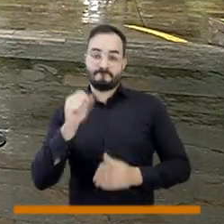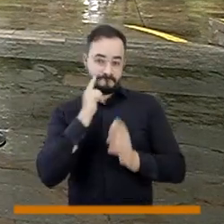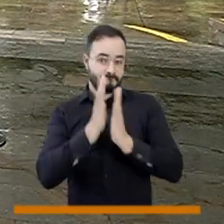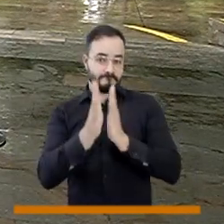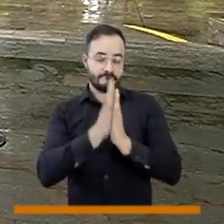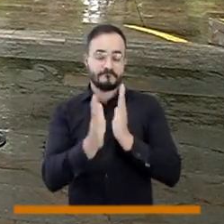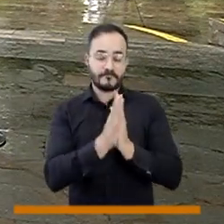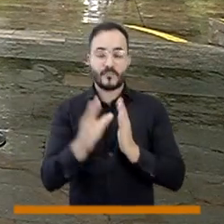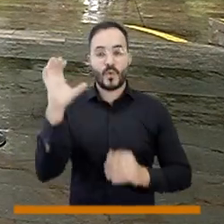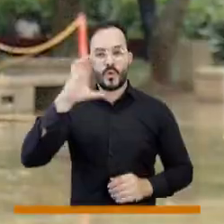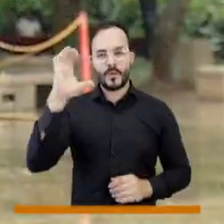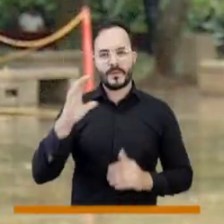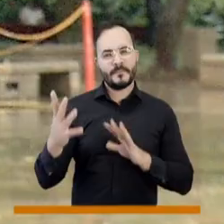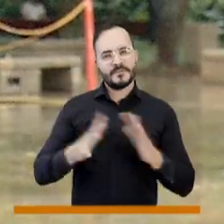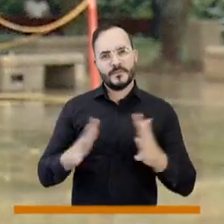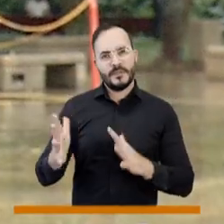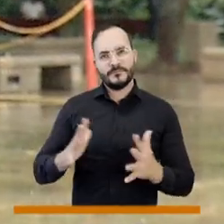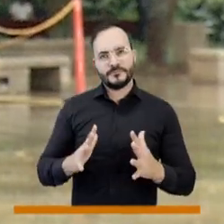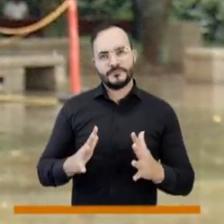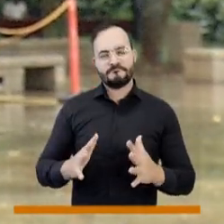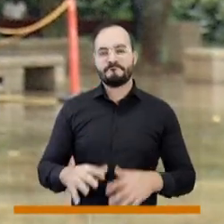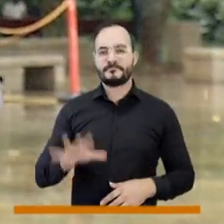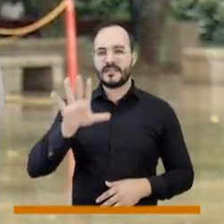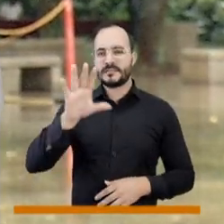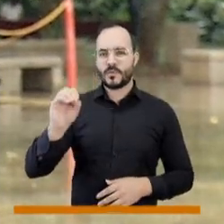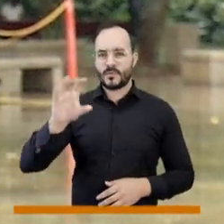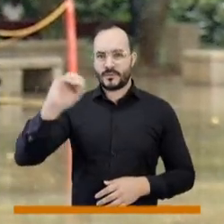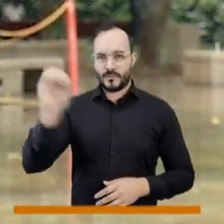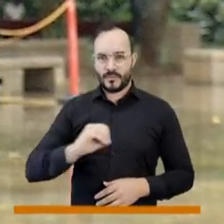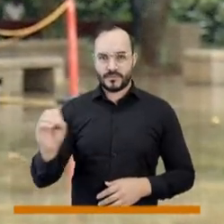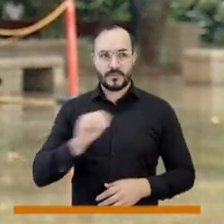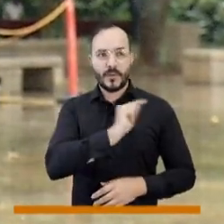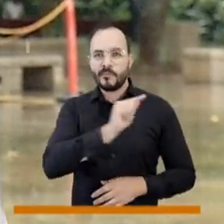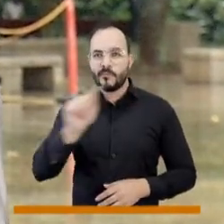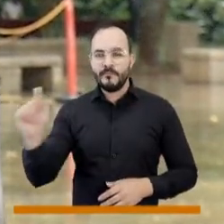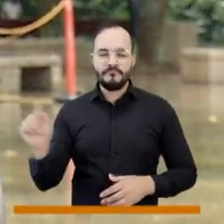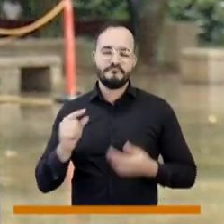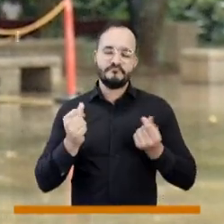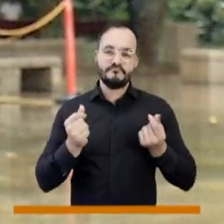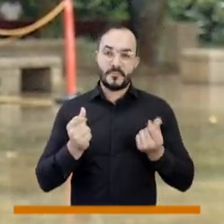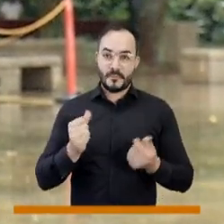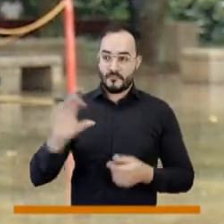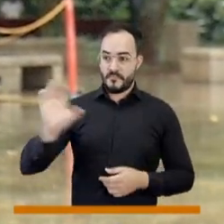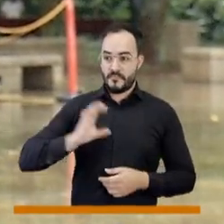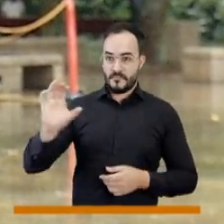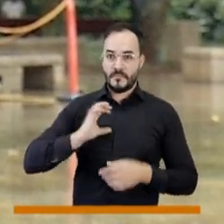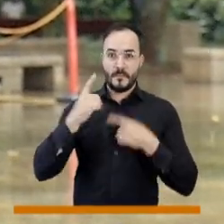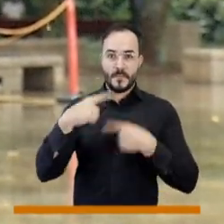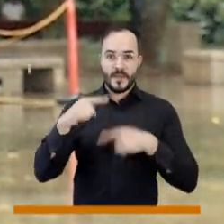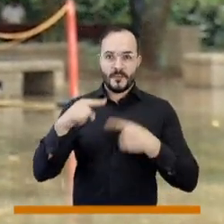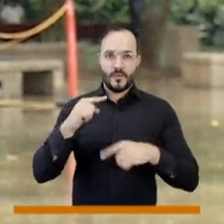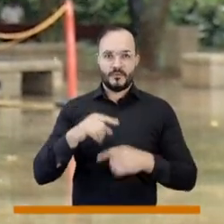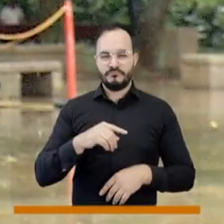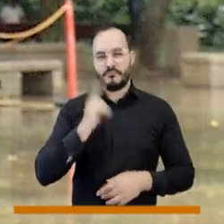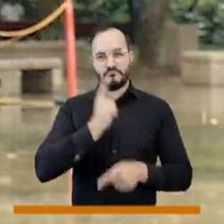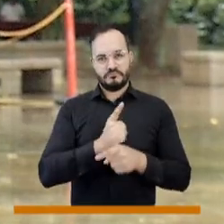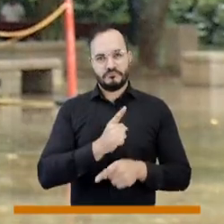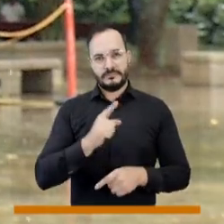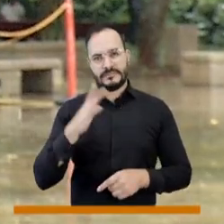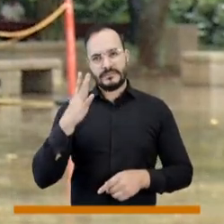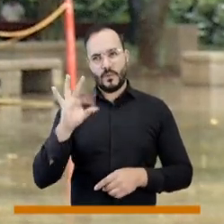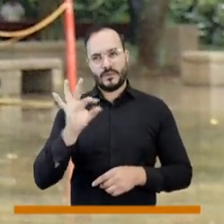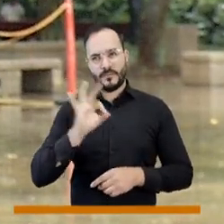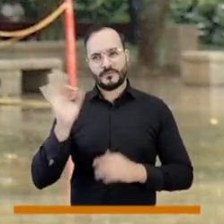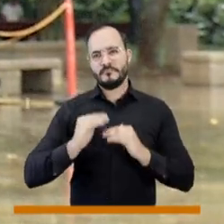es nomás entender que en Colombia menos del 50, o sea, más, casi el 50% de las personas ganan menos de un salario mínimo. Eso ya es muy disiente.